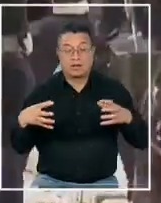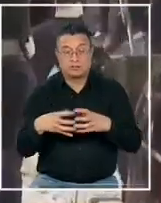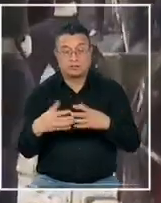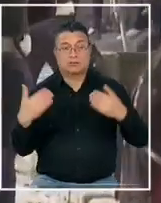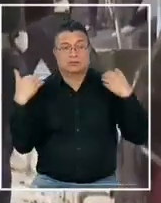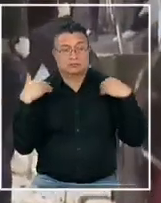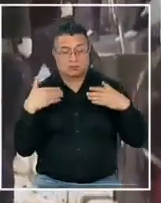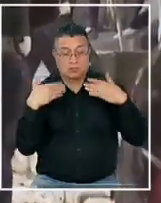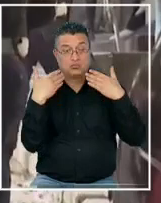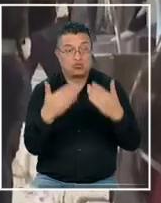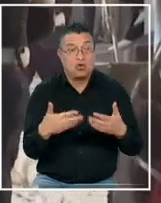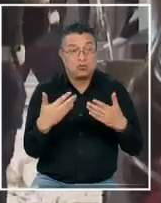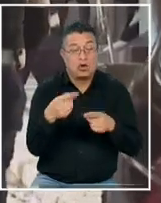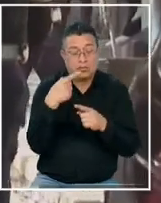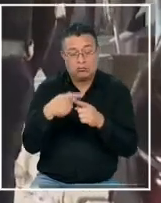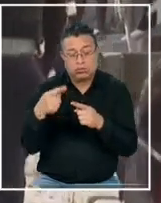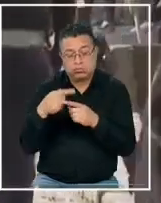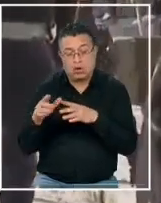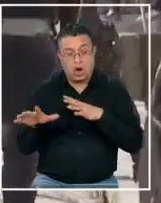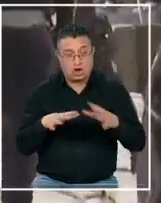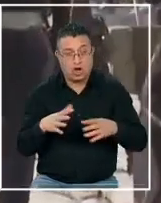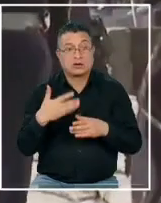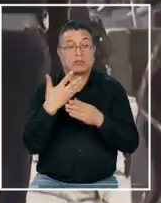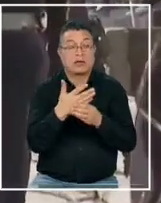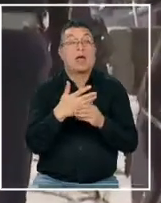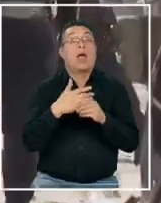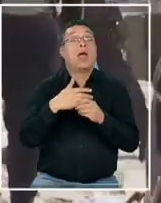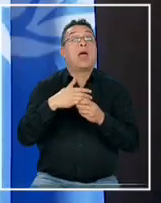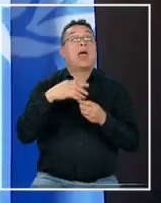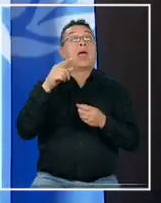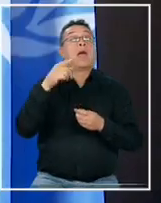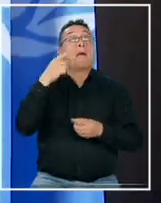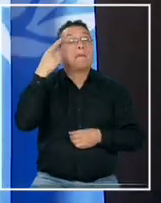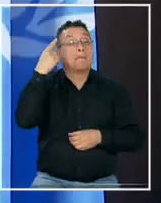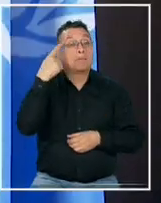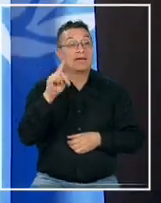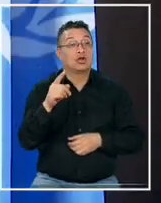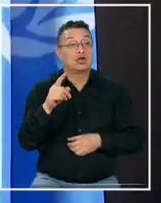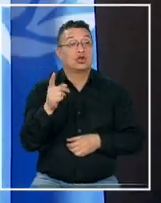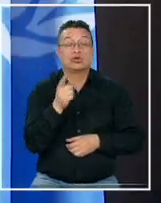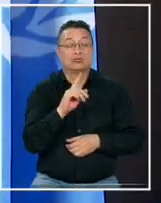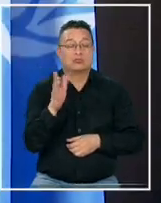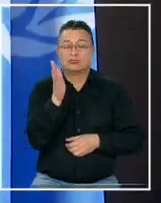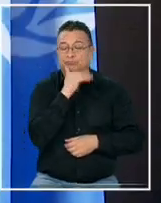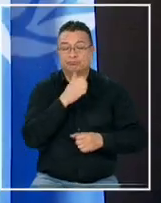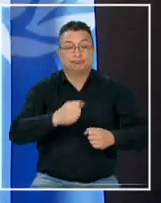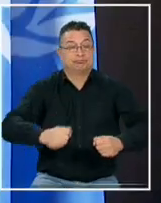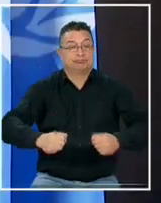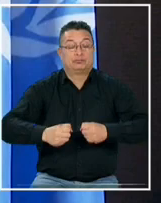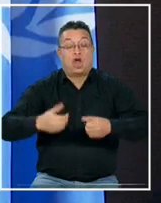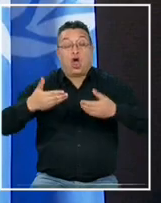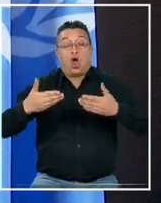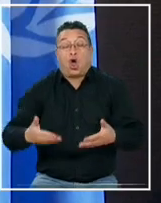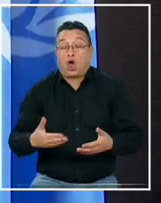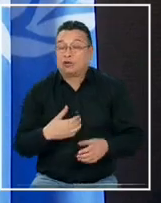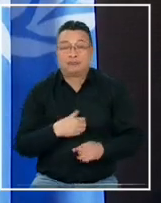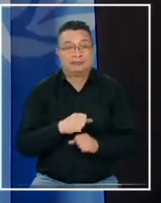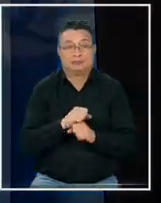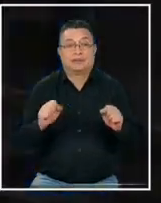entrenamiento en distintos insumos en la práctica no está en la capacidad hoy de